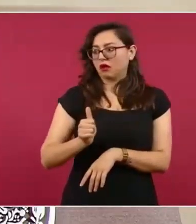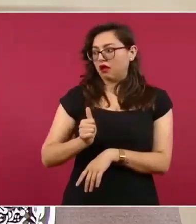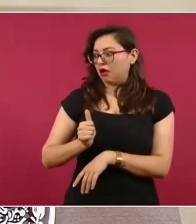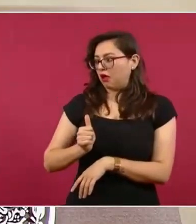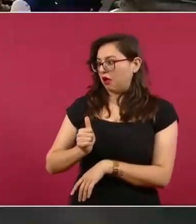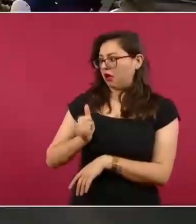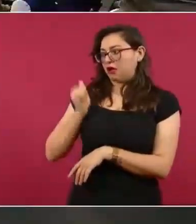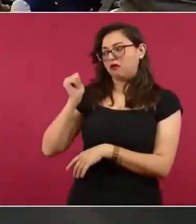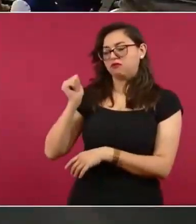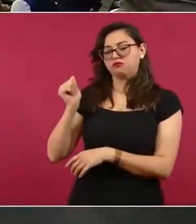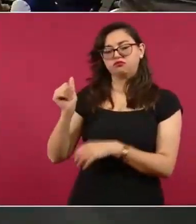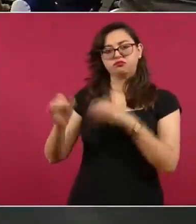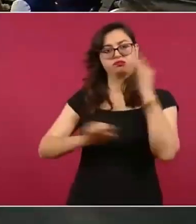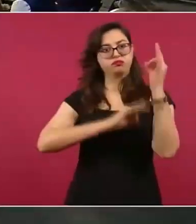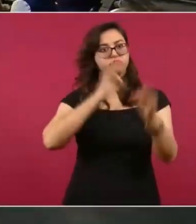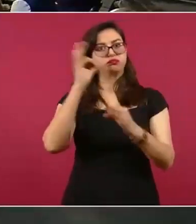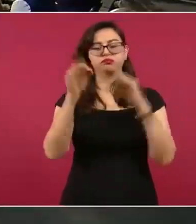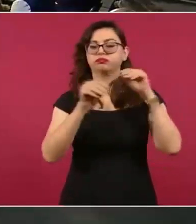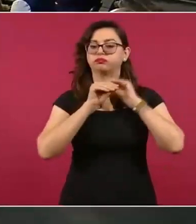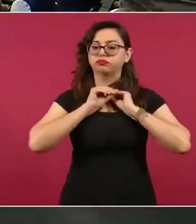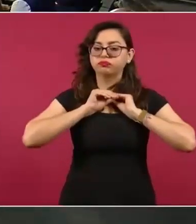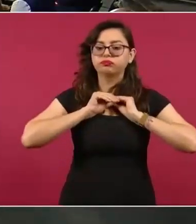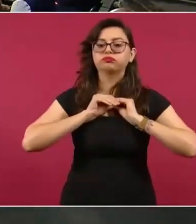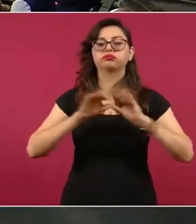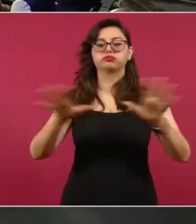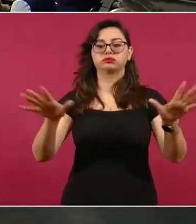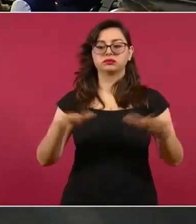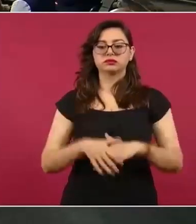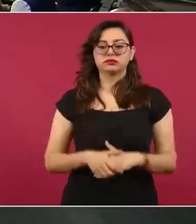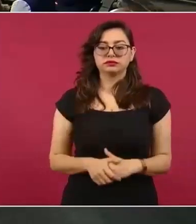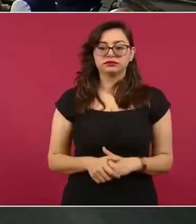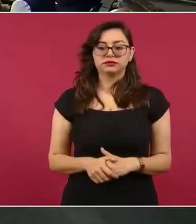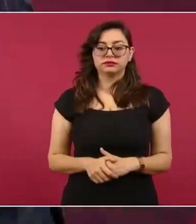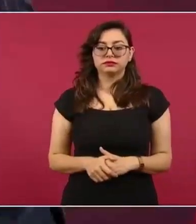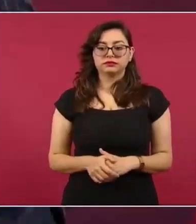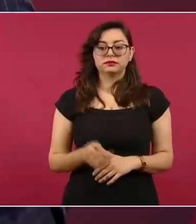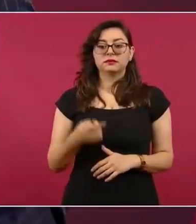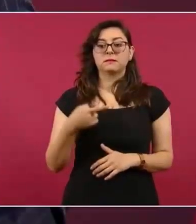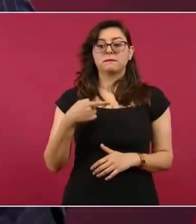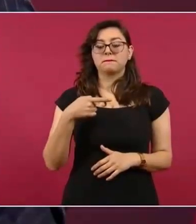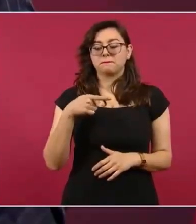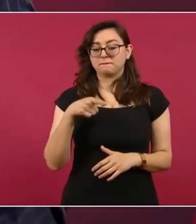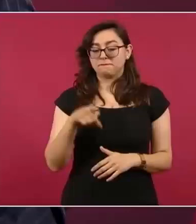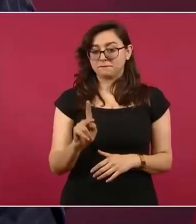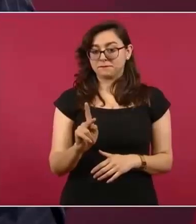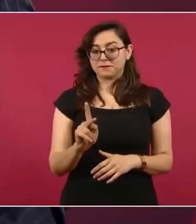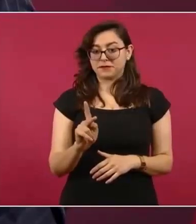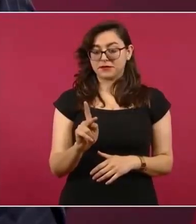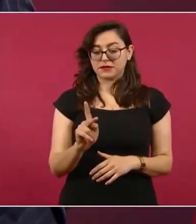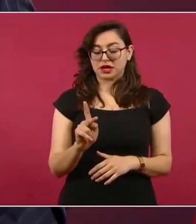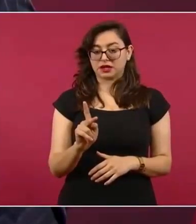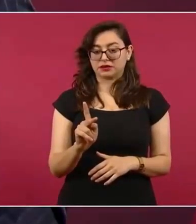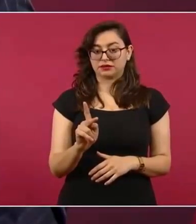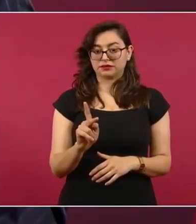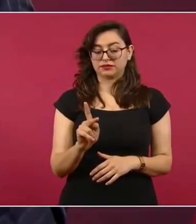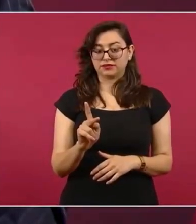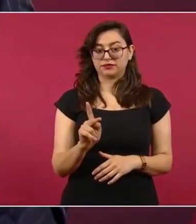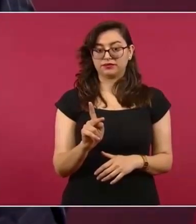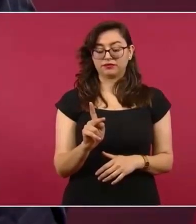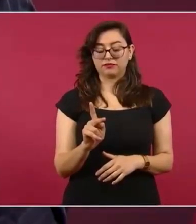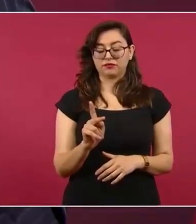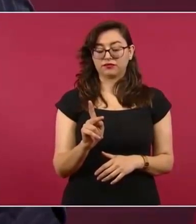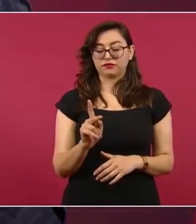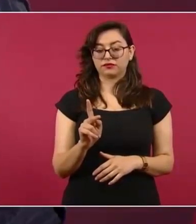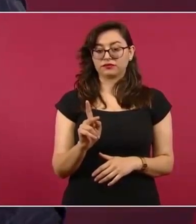en noticia. Pero en este asunto, por ejemplo, cuando me hablan de